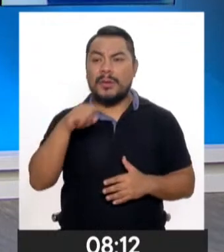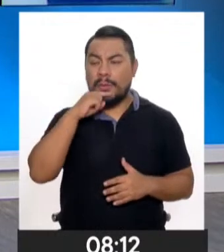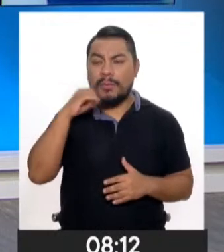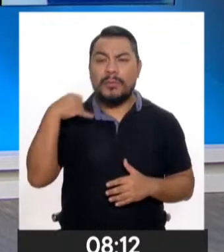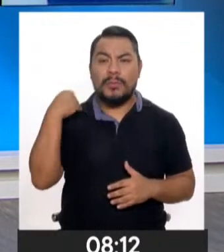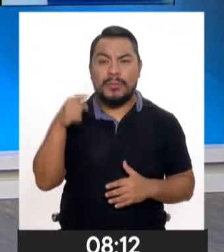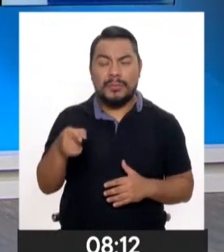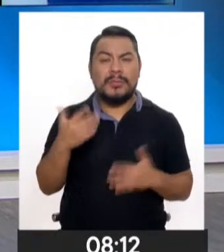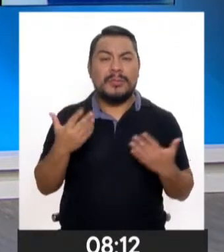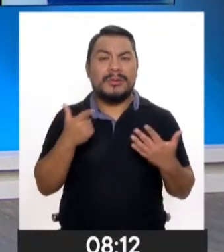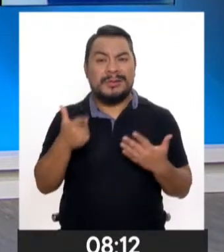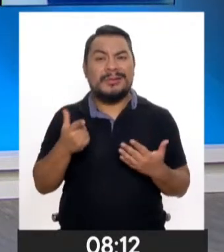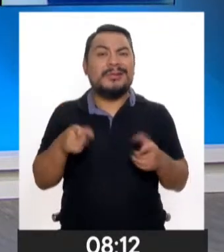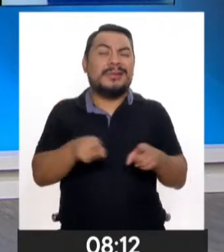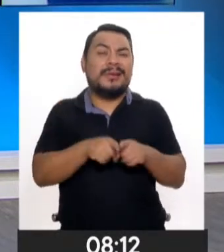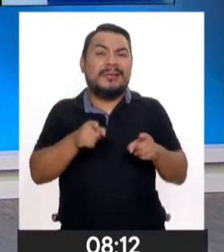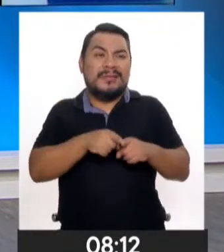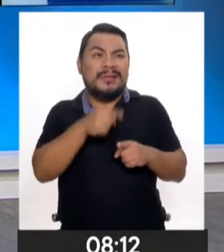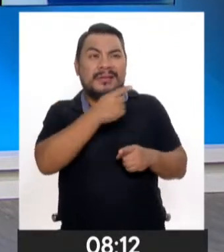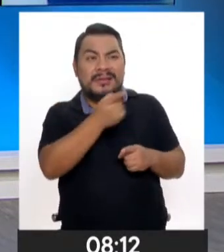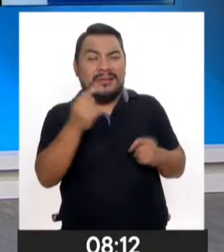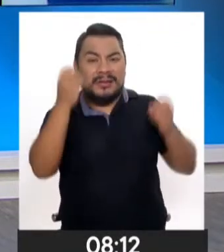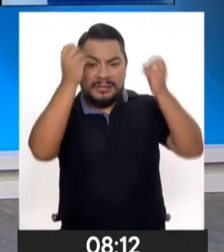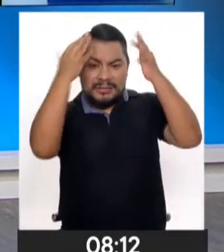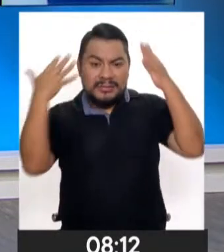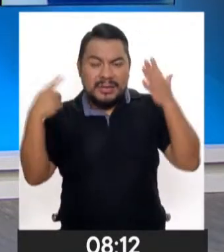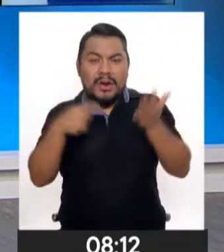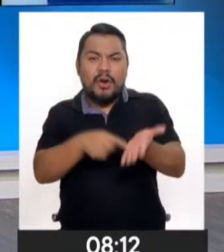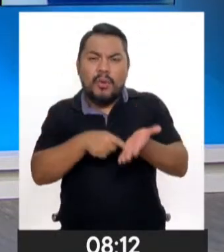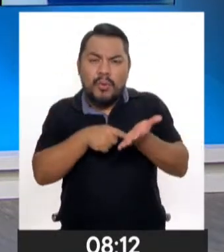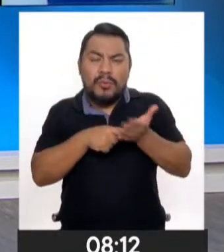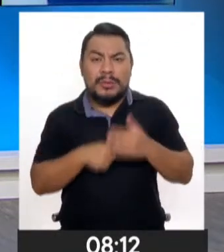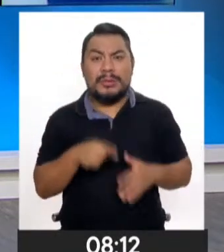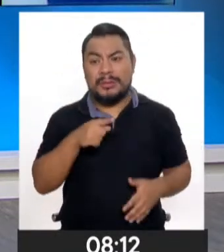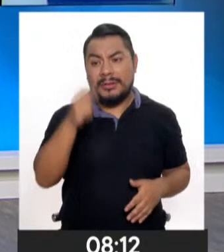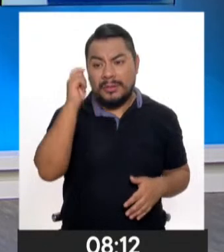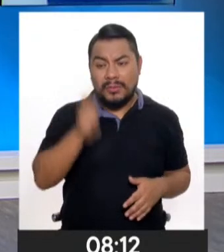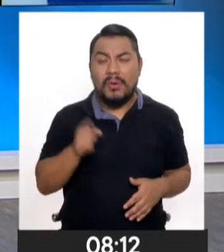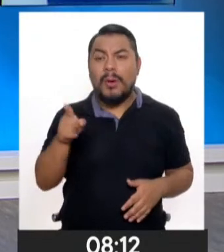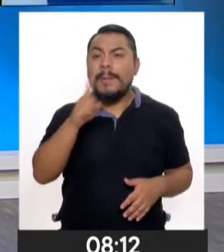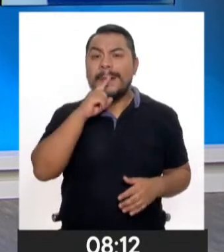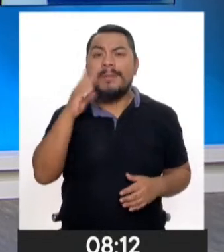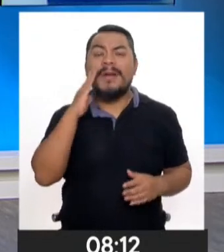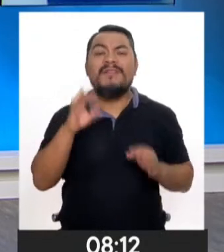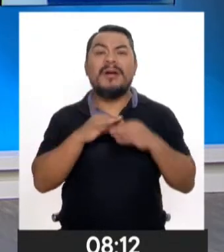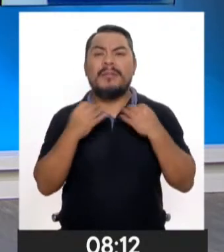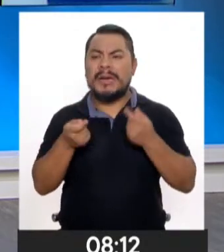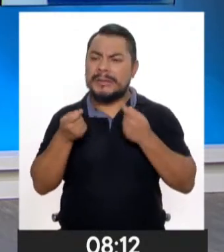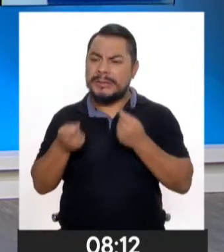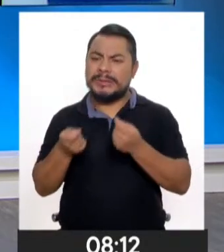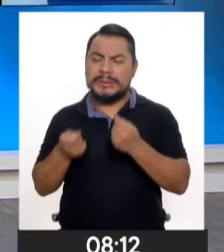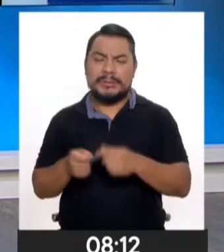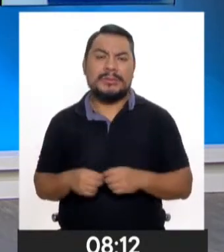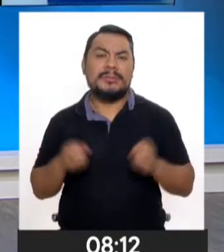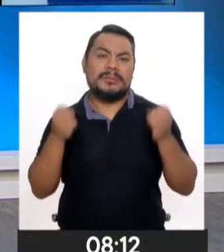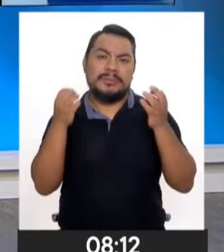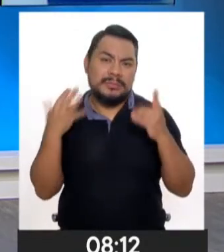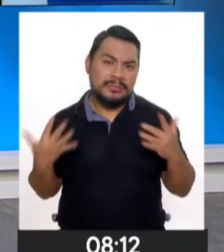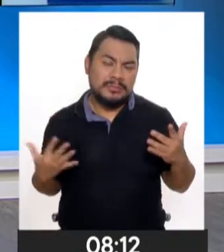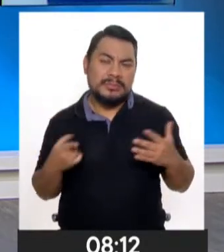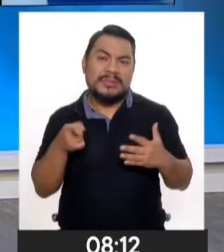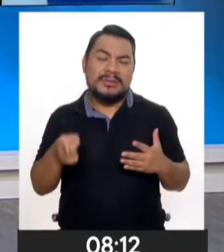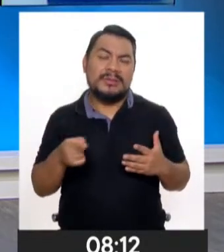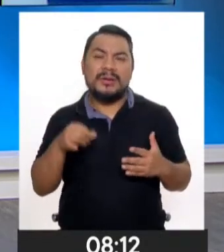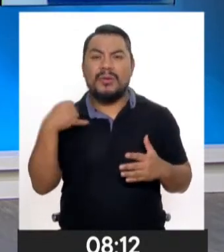ver con estos matrimonios obligatorios que por decisión de un juez o uno de los padres de familia condenan el futuro de esta pequeña,